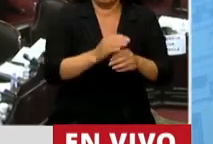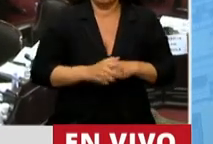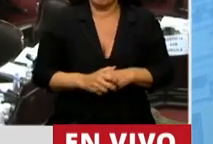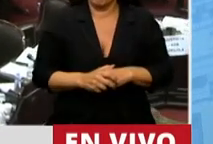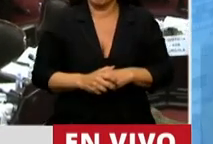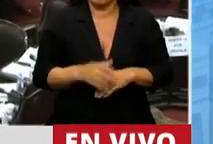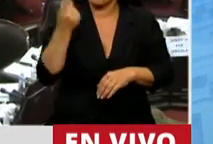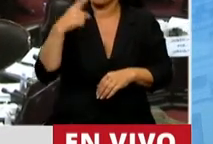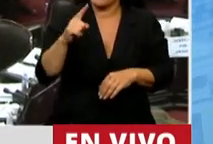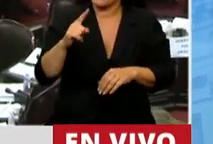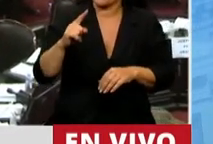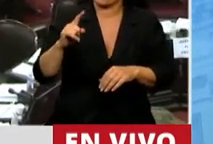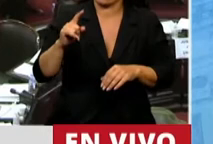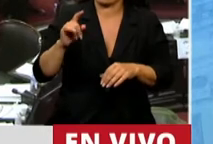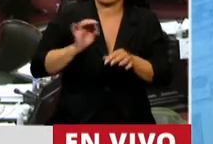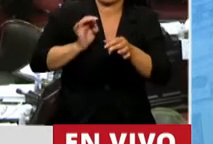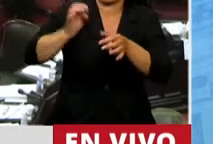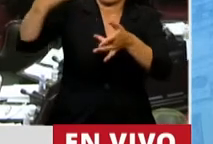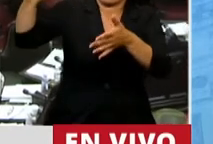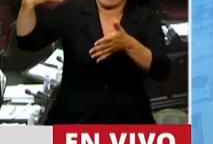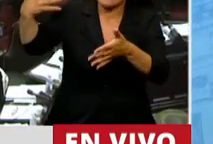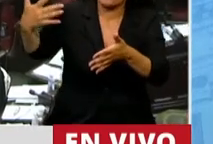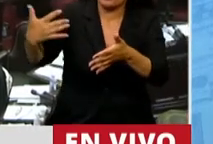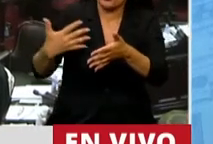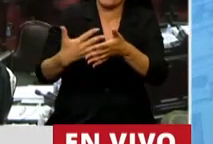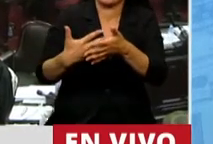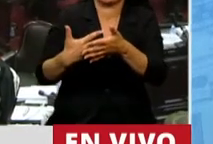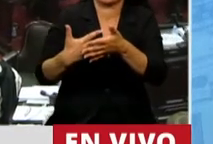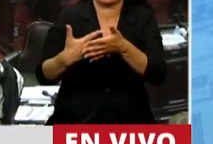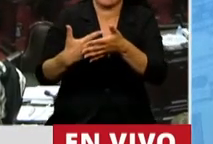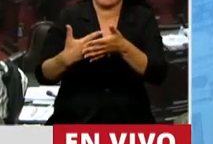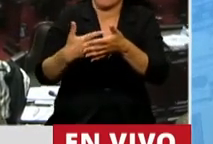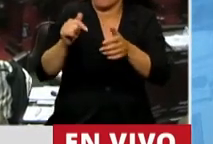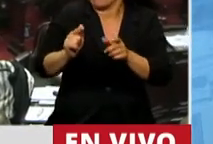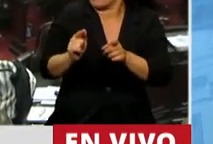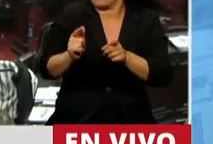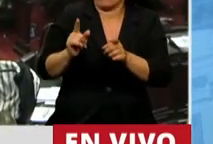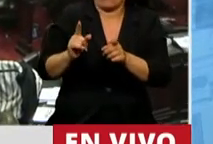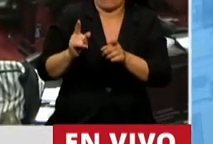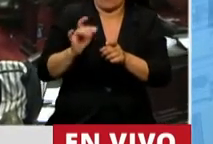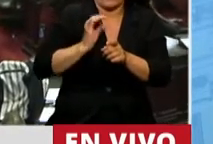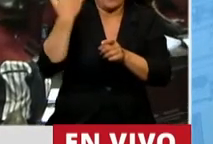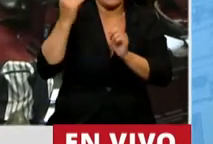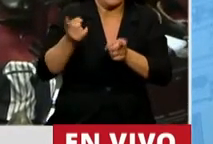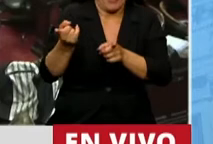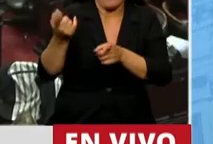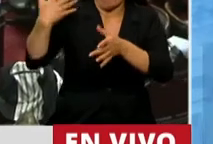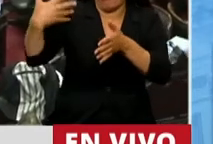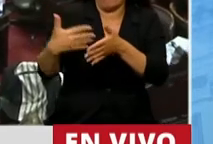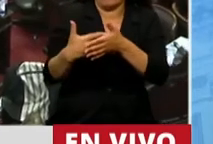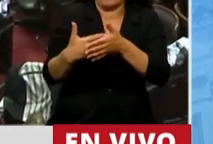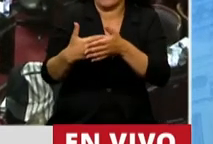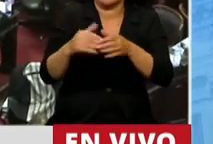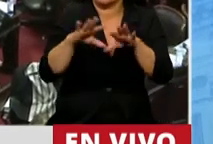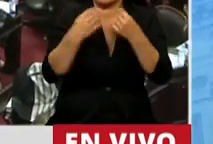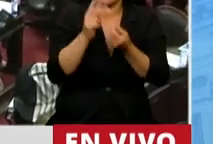Pero nuestra historia indica, y excluyo el año que acaba de terminar, el 2020, que